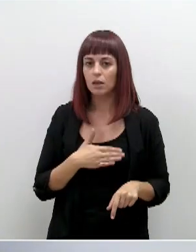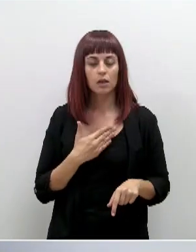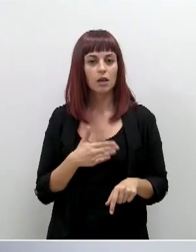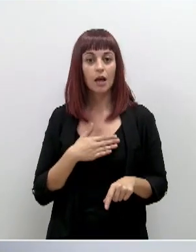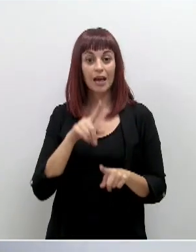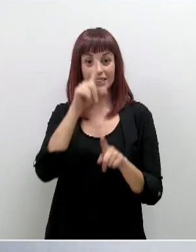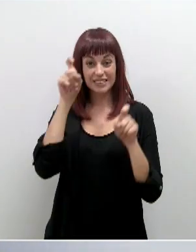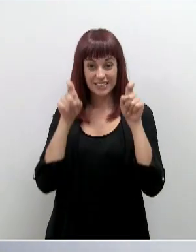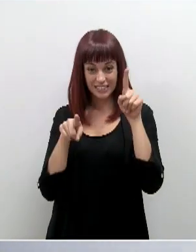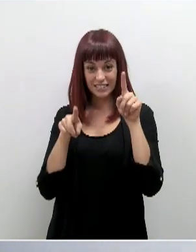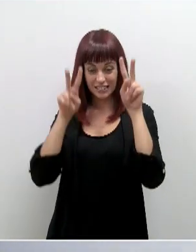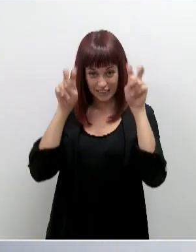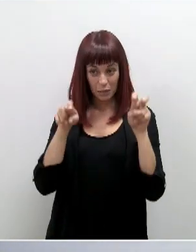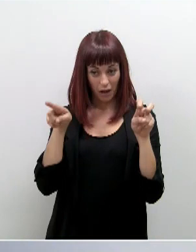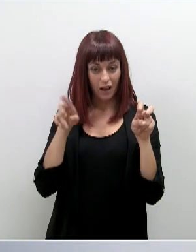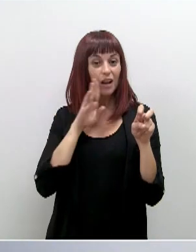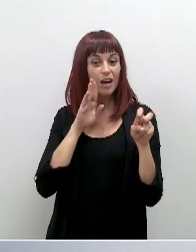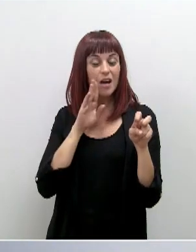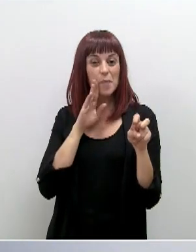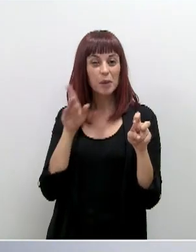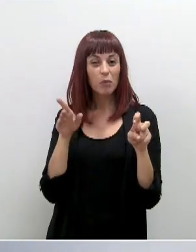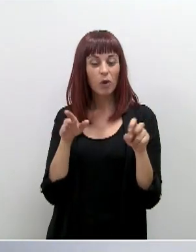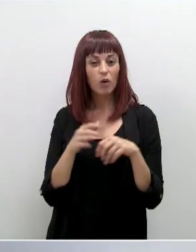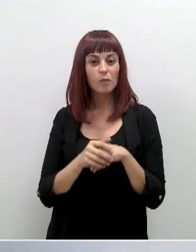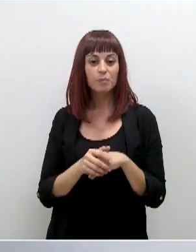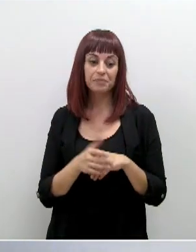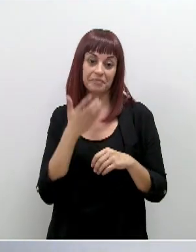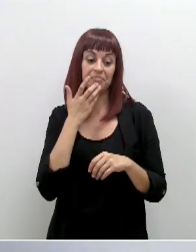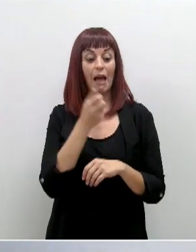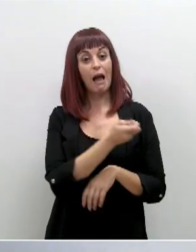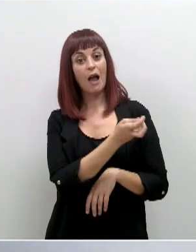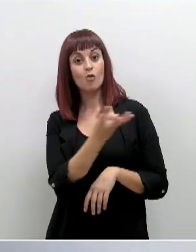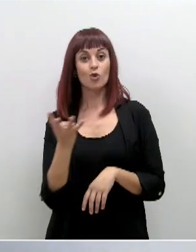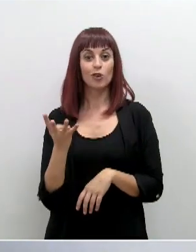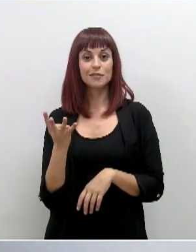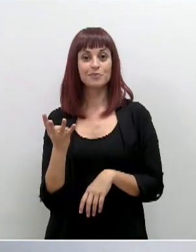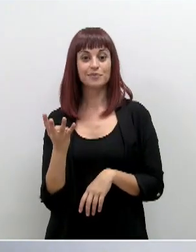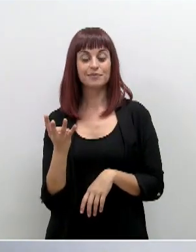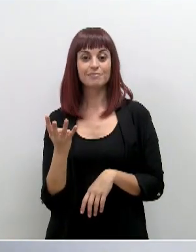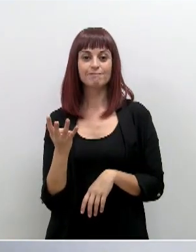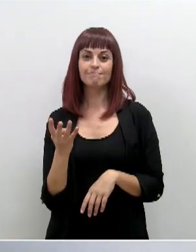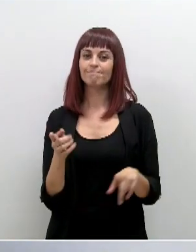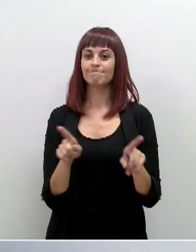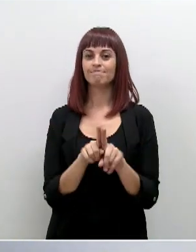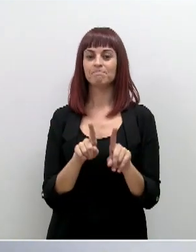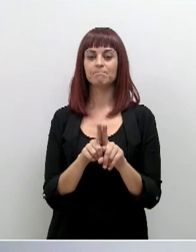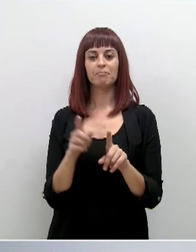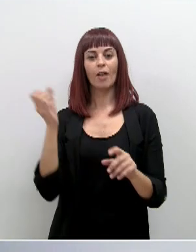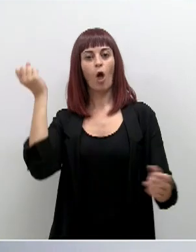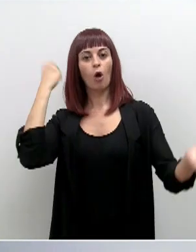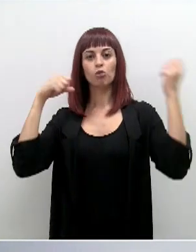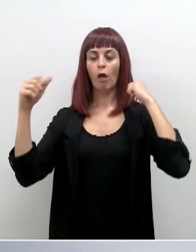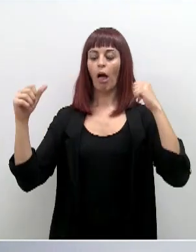cuestión pueda servir para que algunos escuden sus conductas